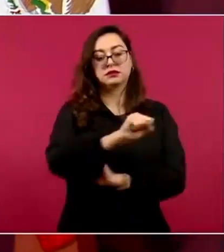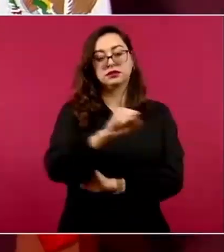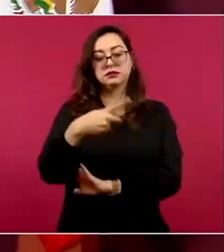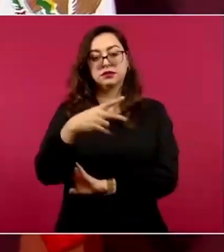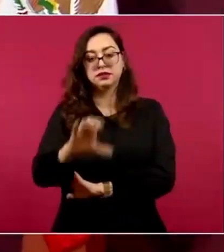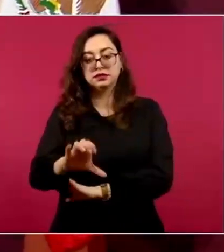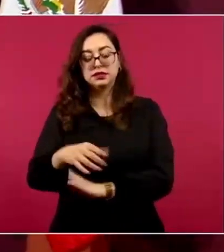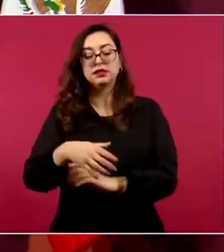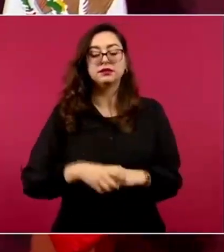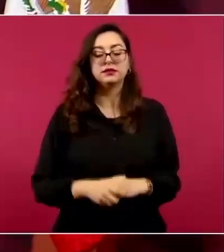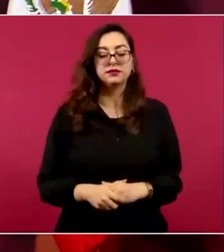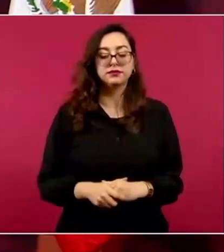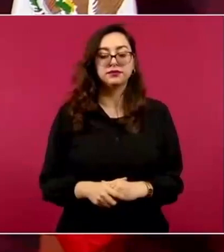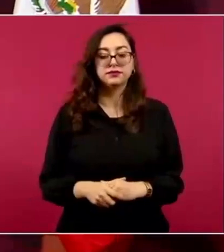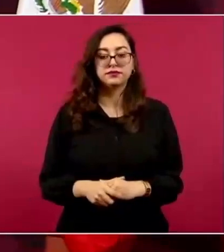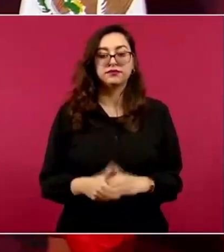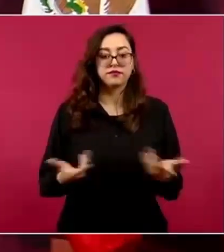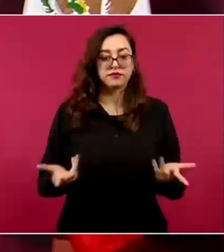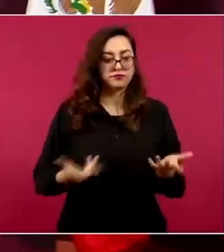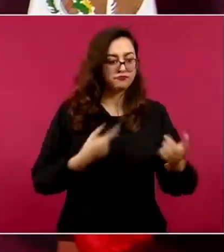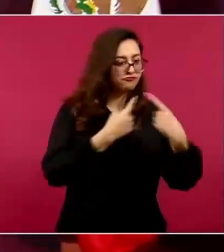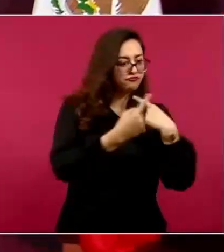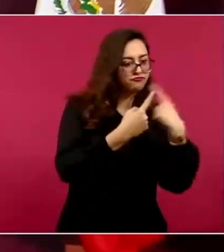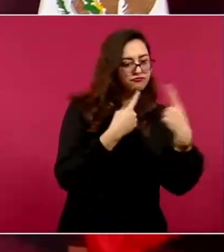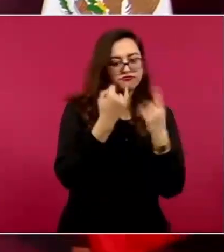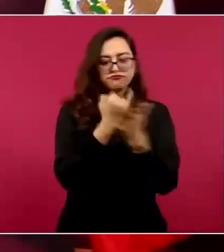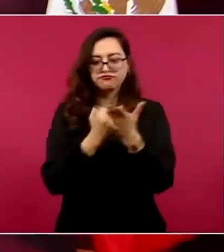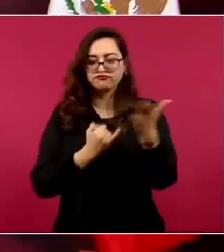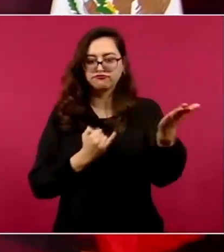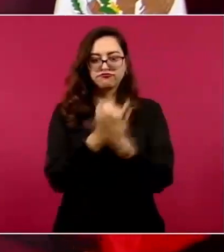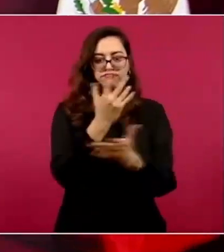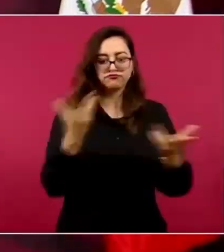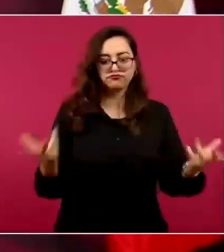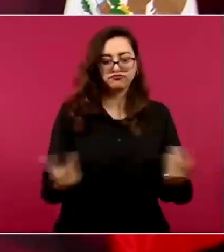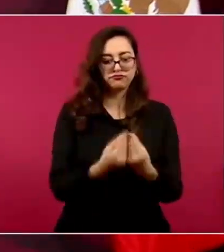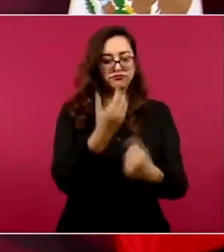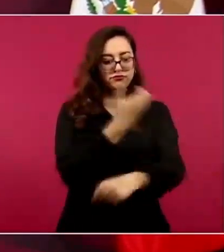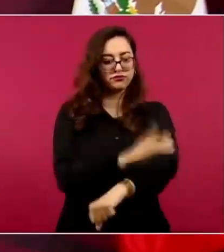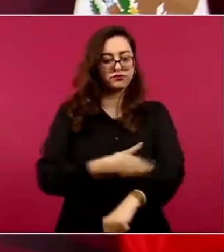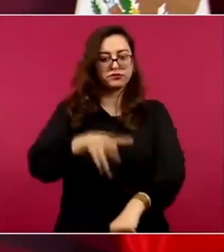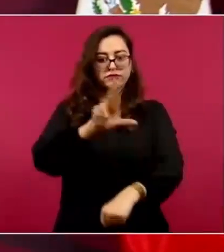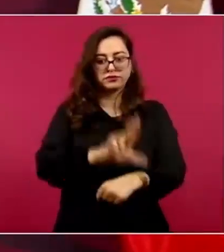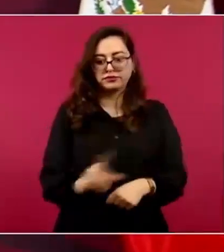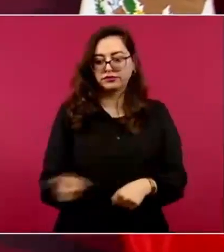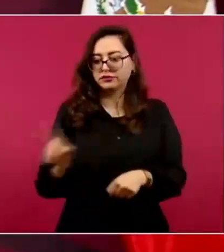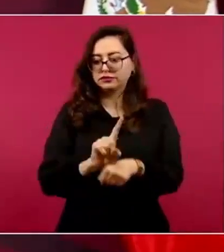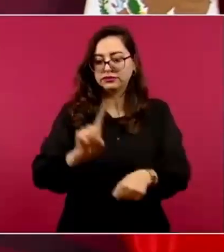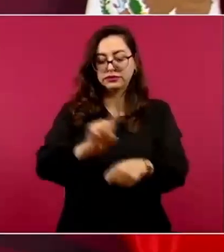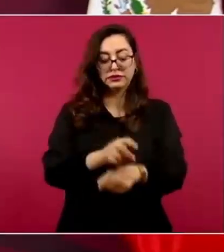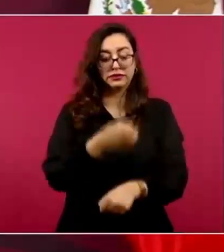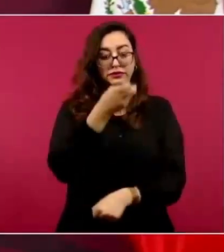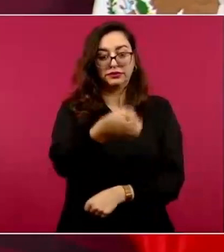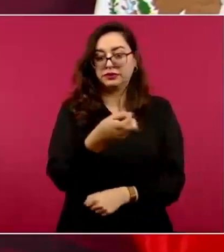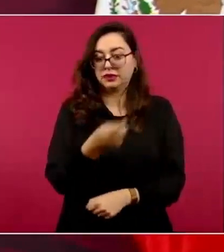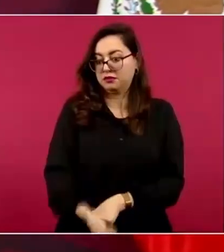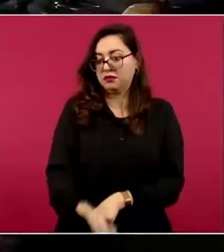y toman decisiones de manera conjunta. Todo eso ayuda mucho.